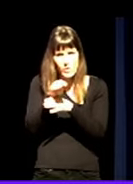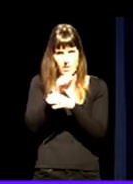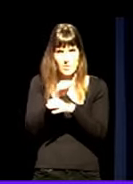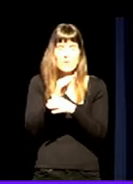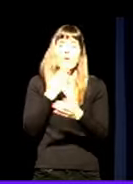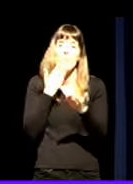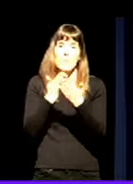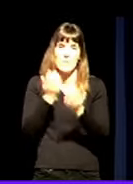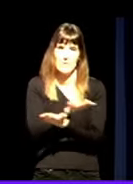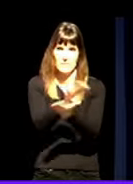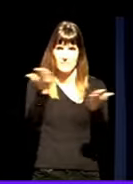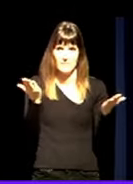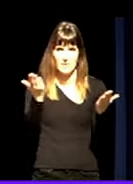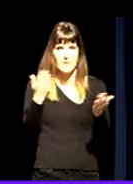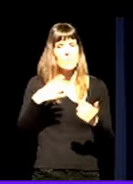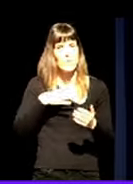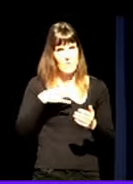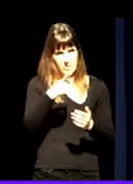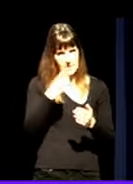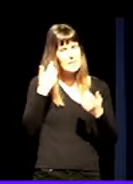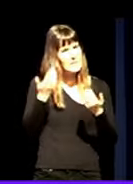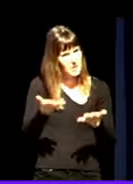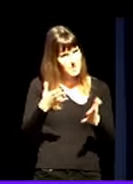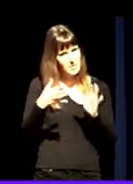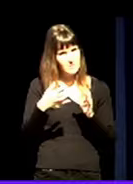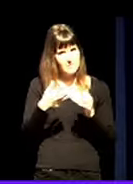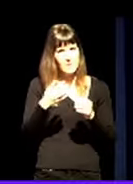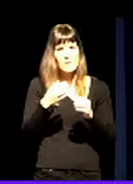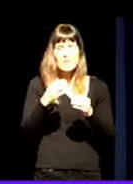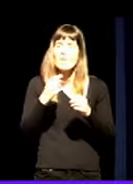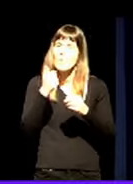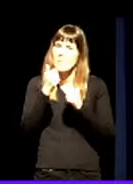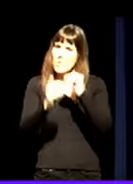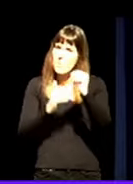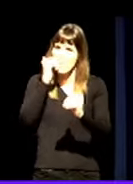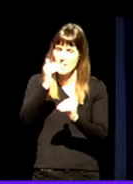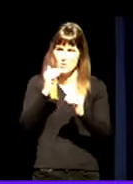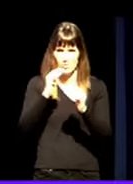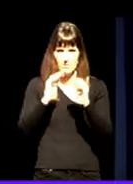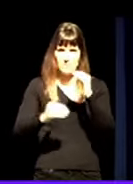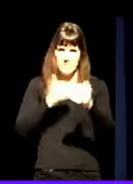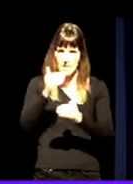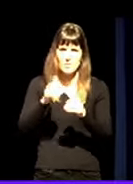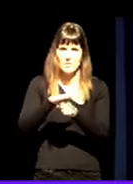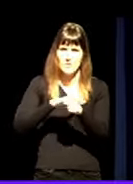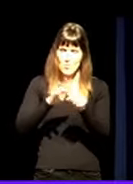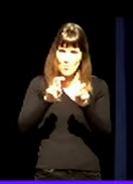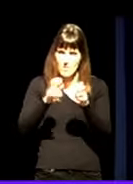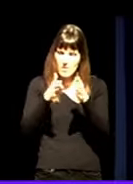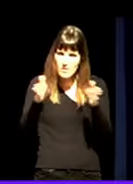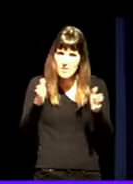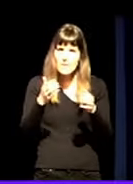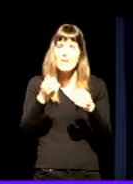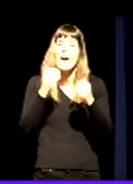nizueke, dimen zinioa horreko, dimen zinioa berri hortatik ere horrein agiatziateik. Ustea, honek zen horako